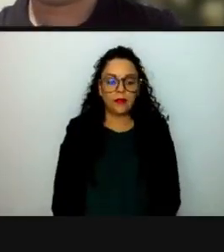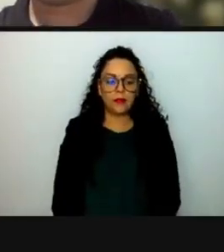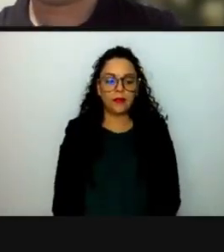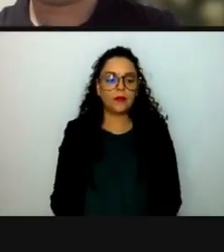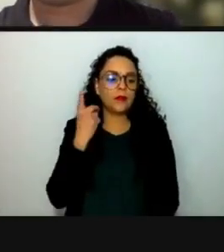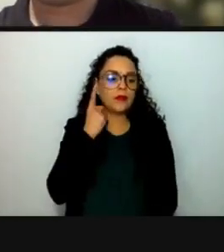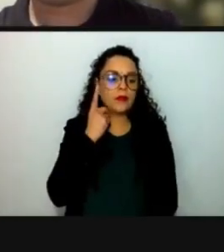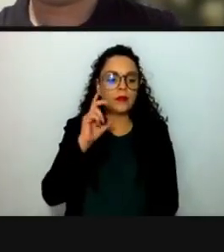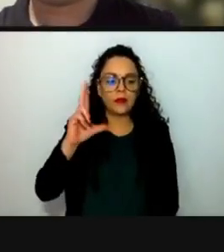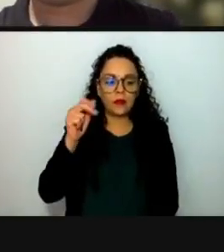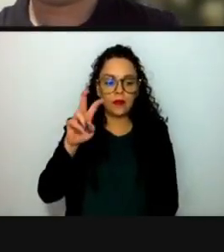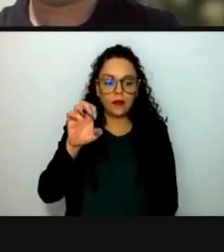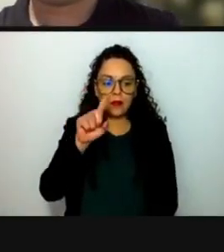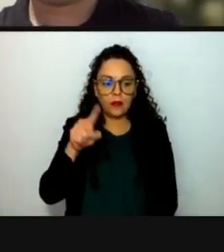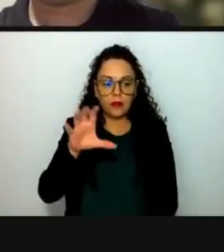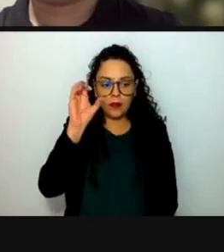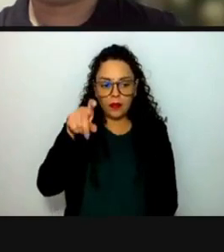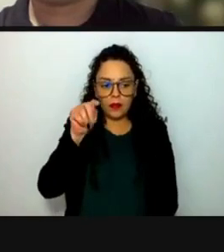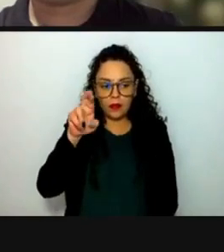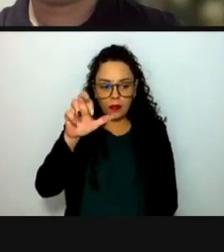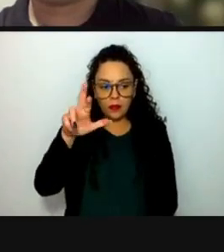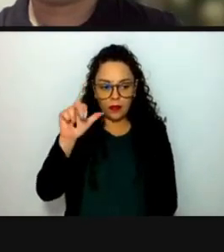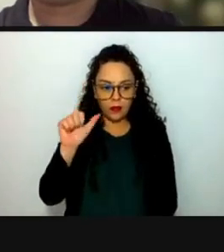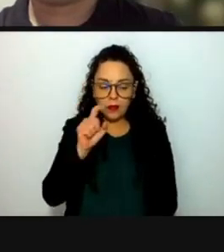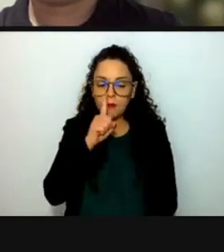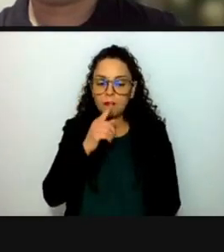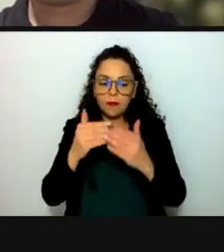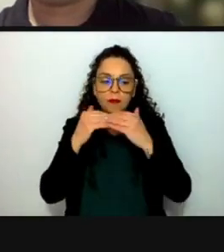Diputado Héctor Díaz Polanco.